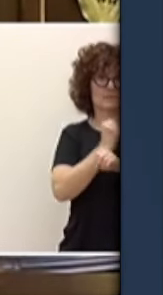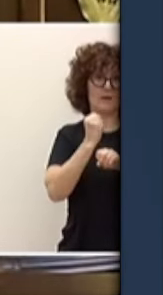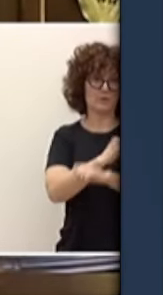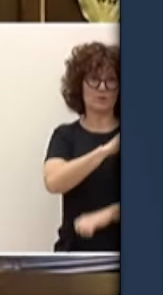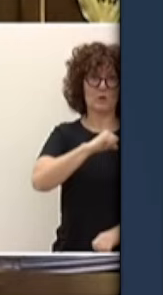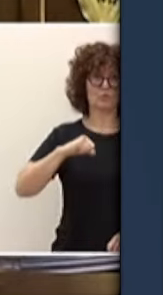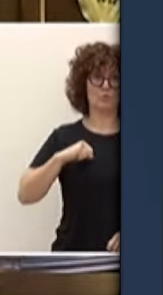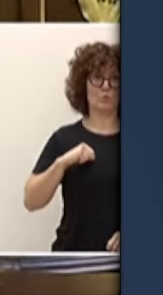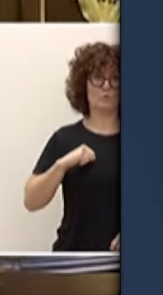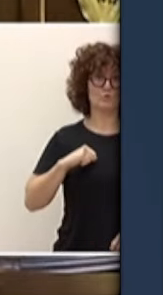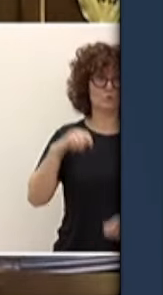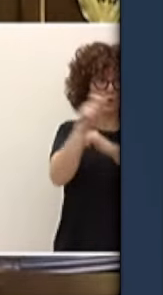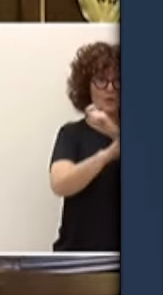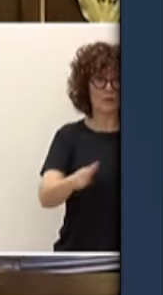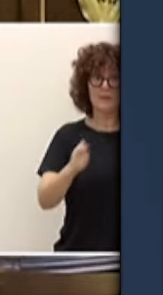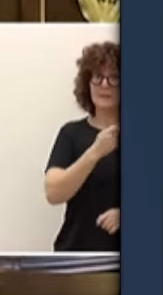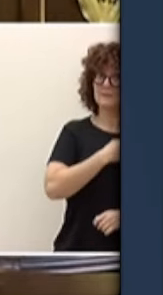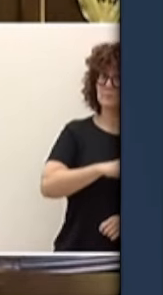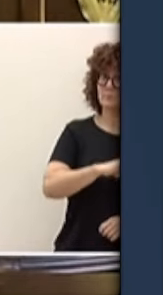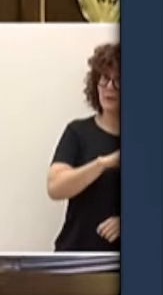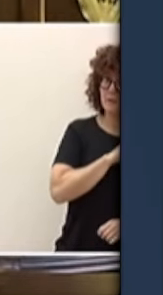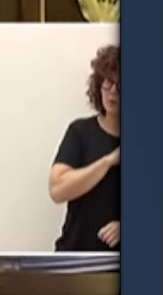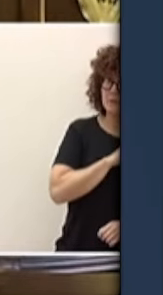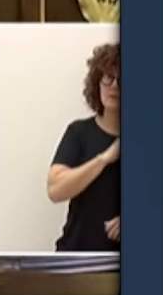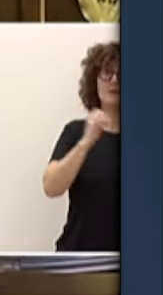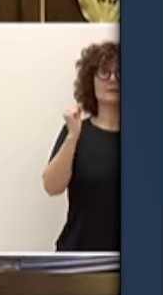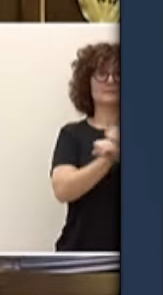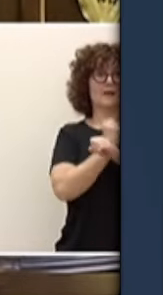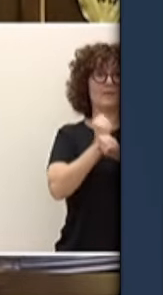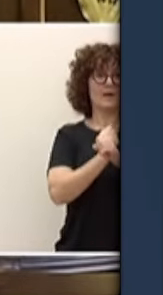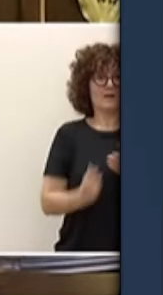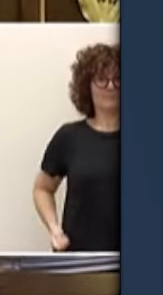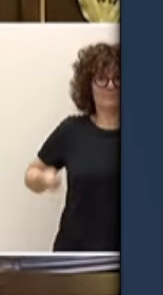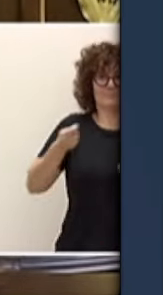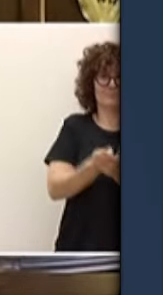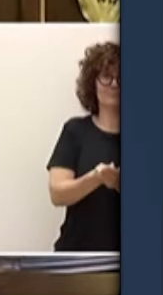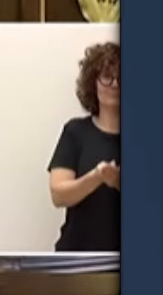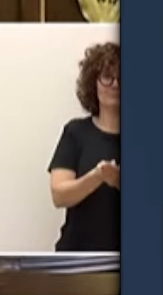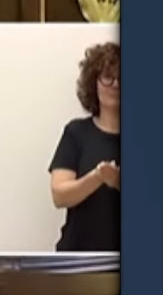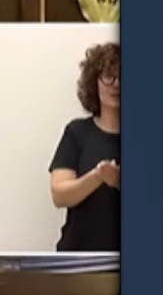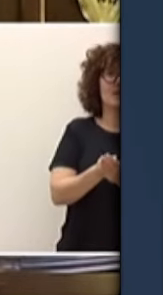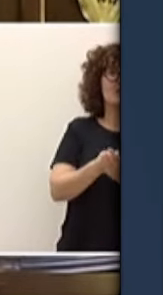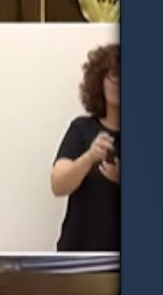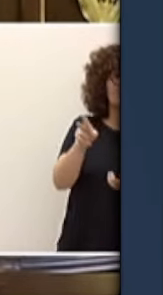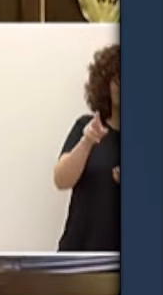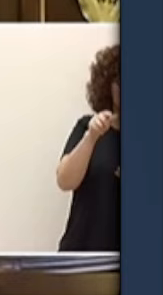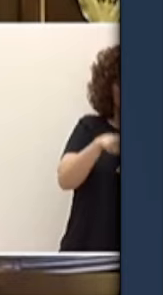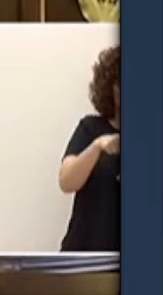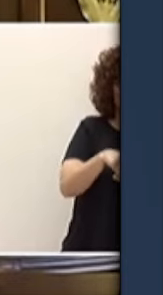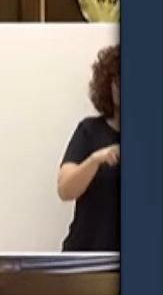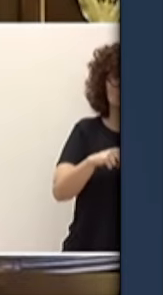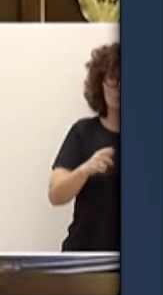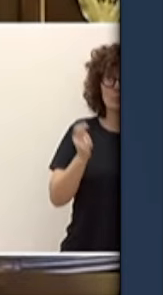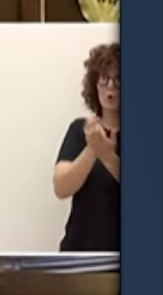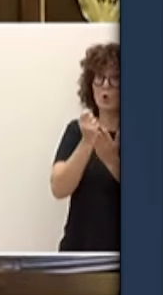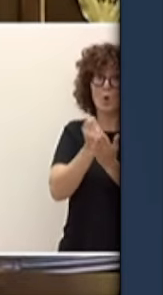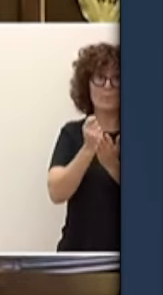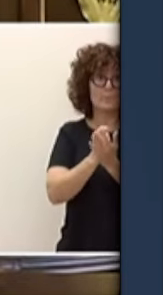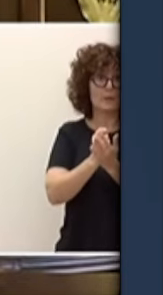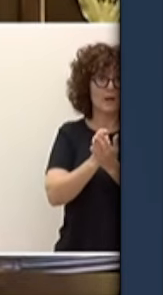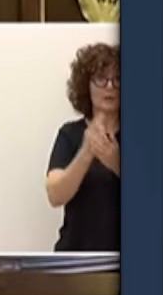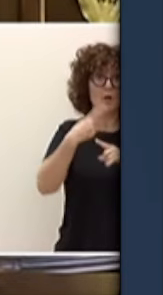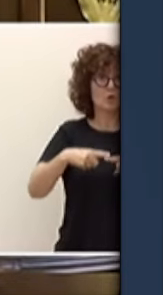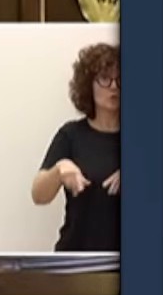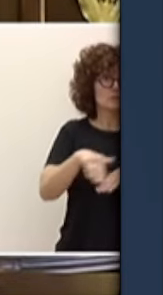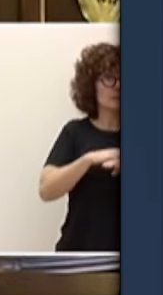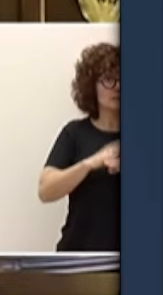impuestos por donar pagan impuestos por comprar aunque sean artículos de primera necesidad pagan impuestos que por calentarse o por encender la luz